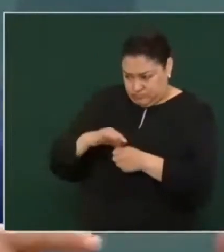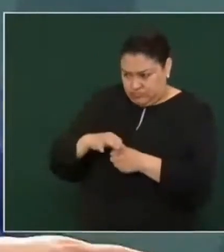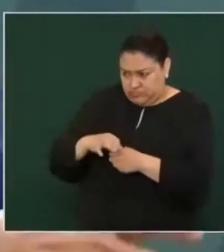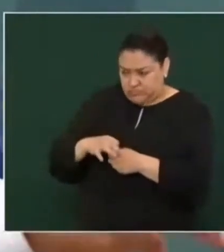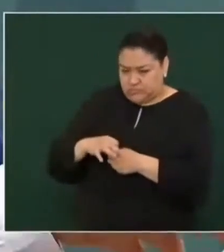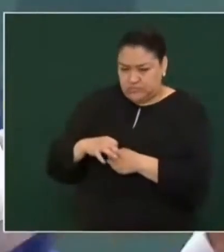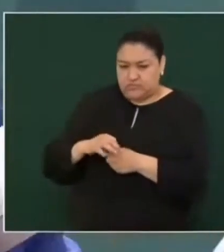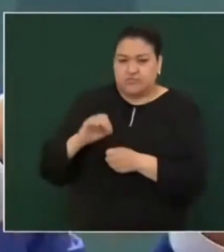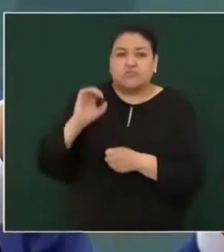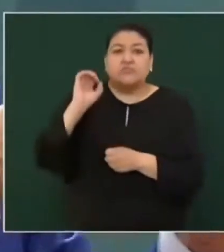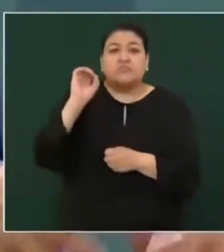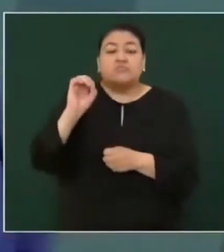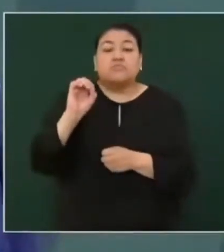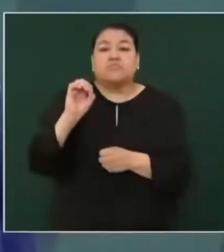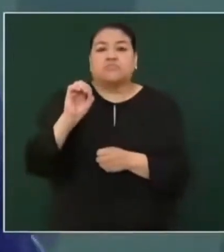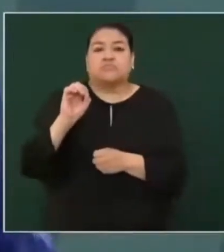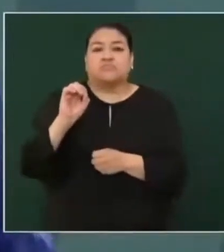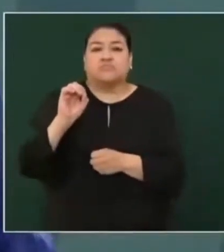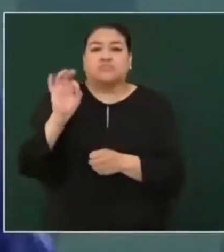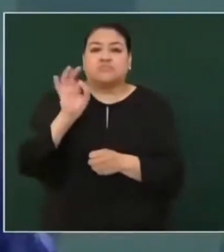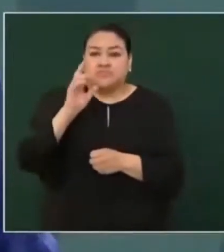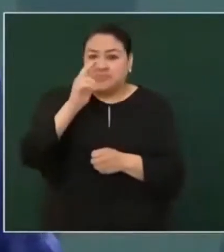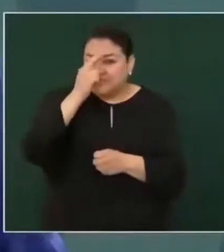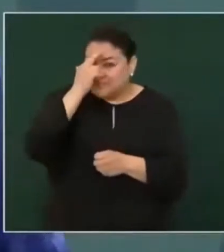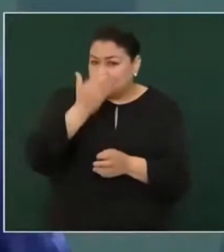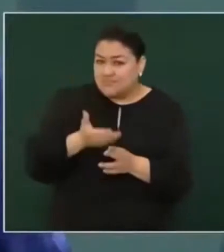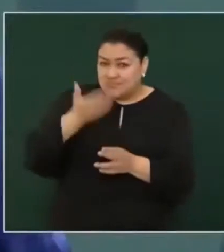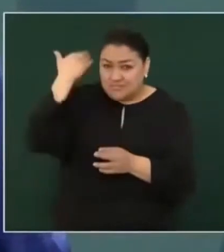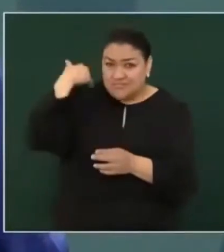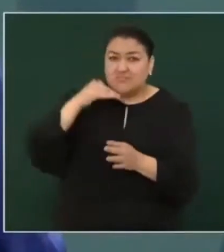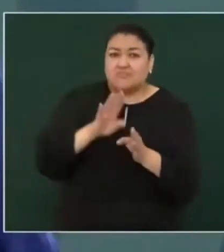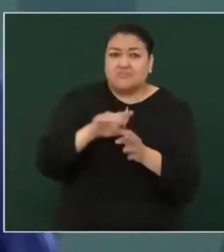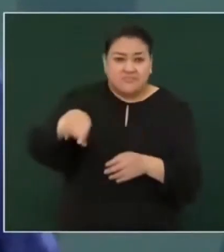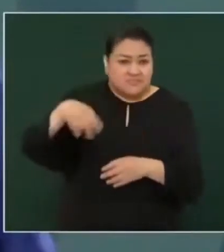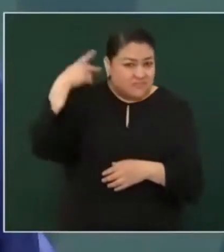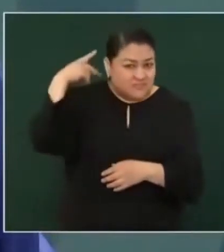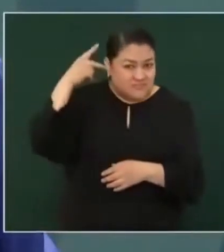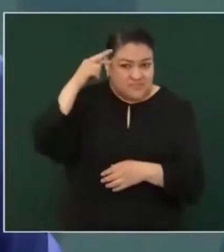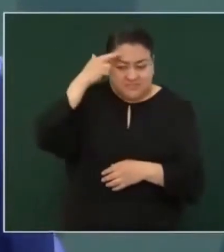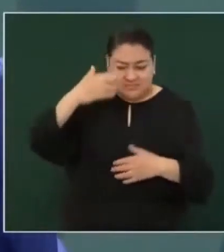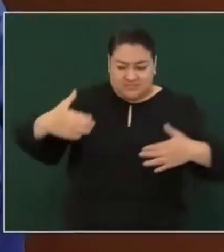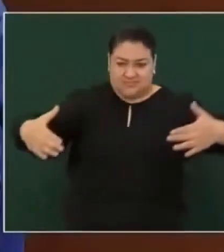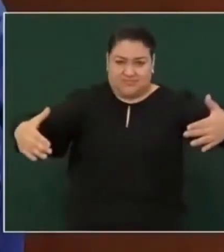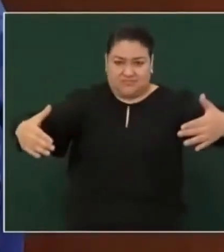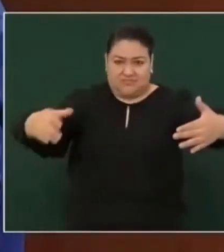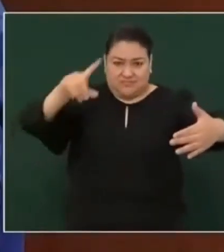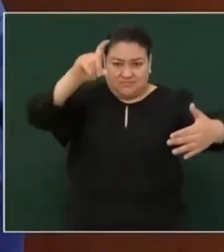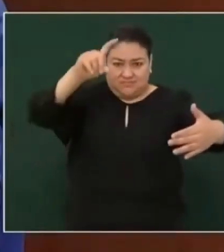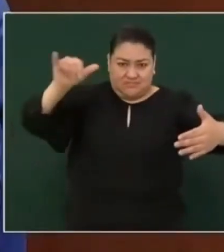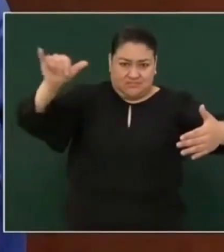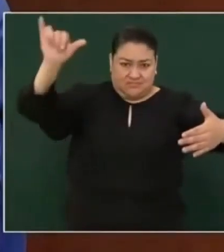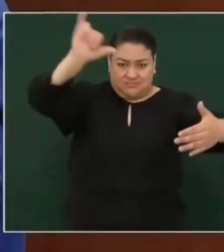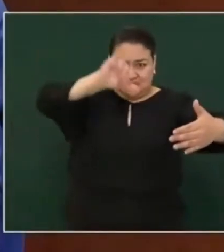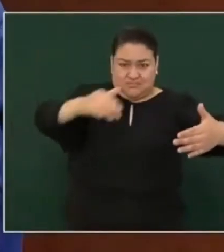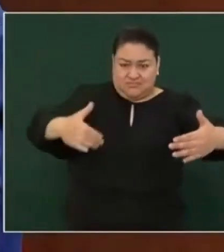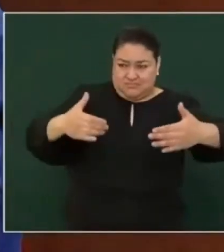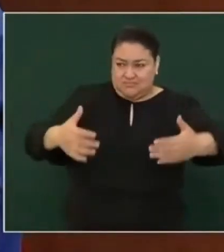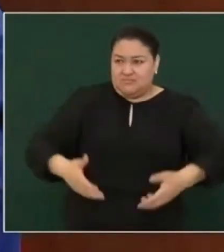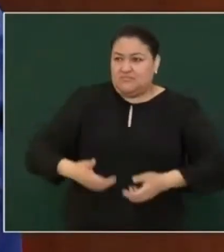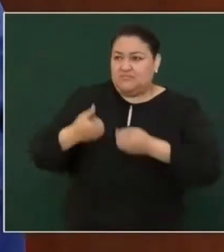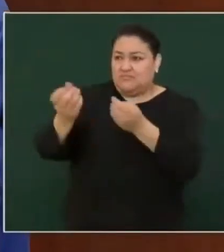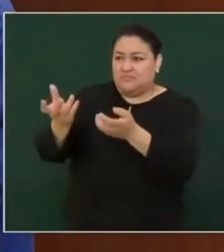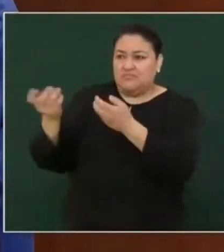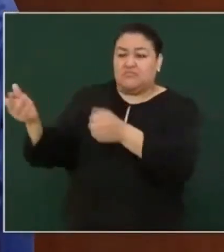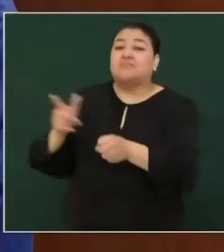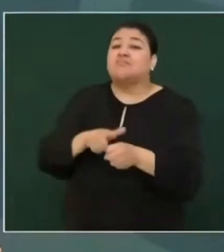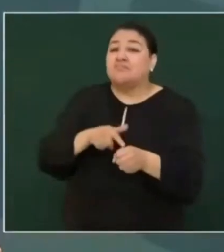el que se acuerdan cómo lo repartían aquí en Puebla Tinacos no voy a decir de qué color